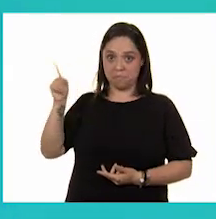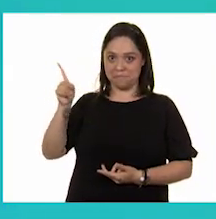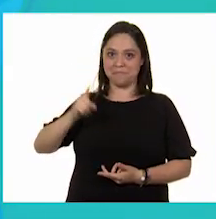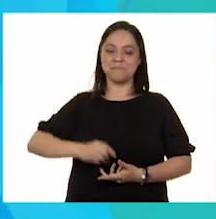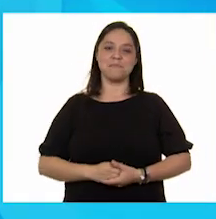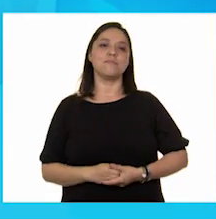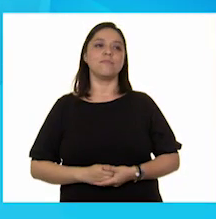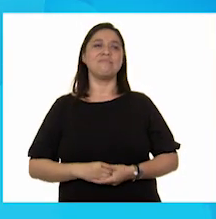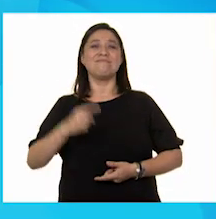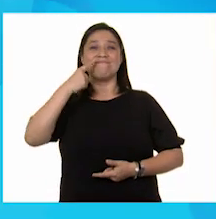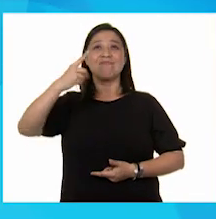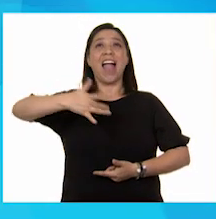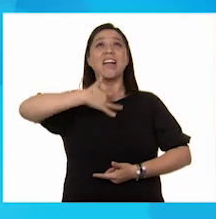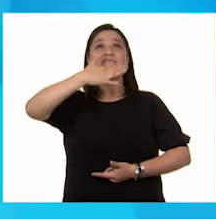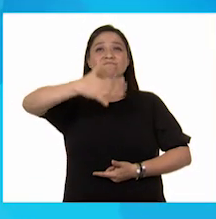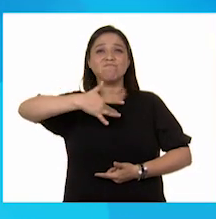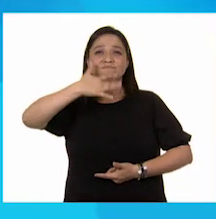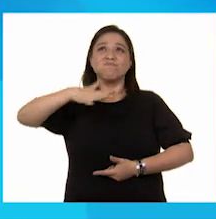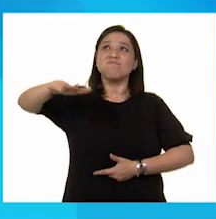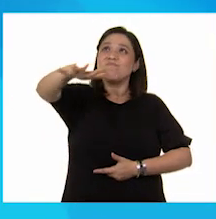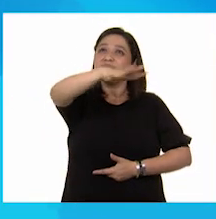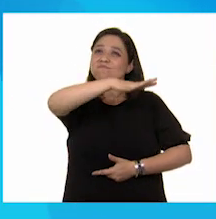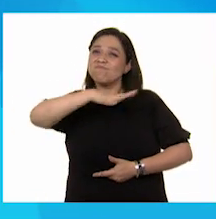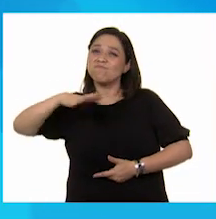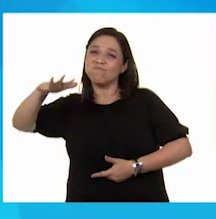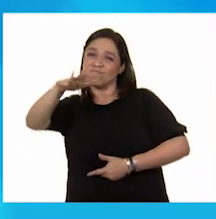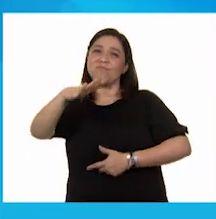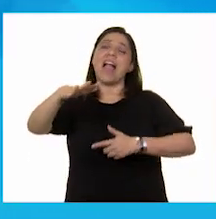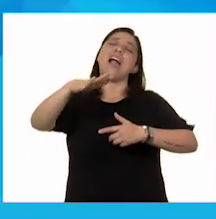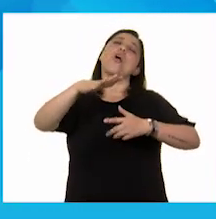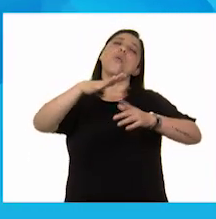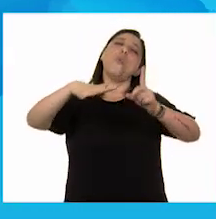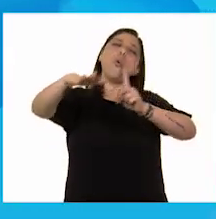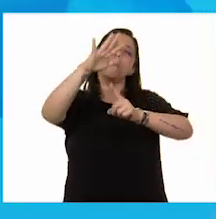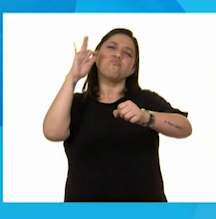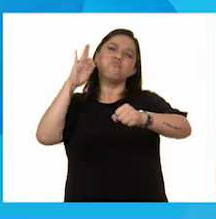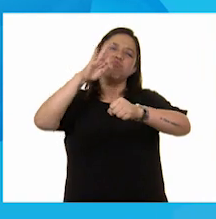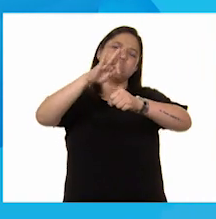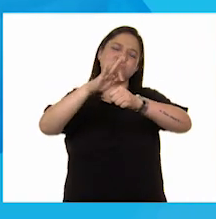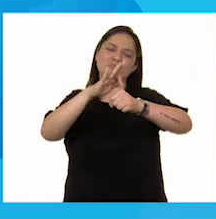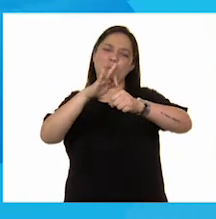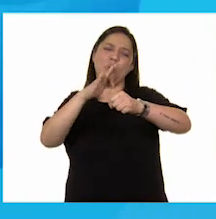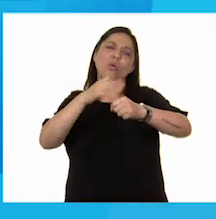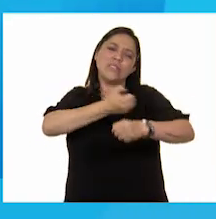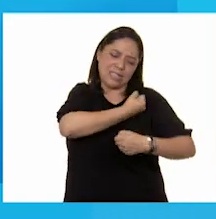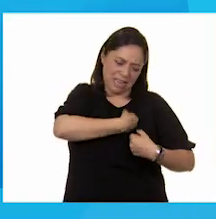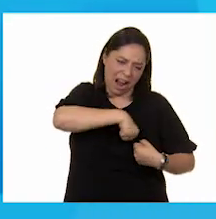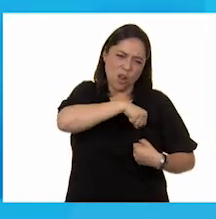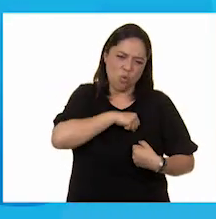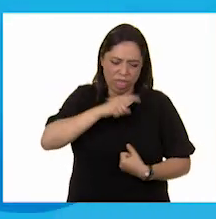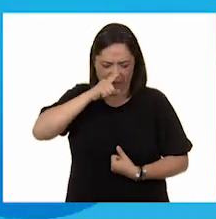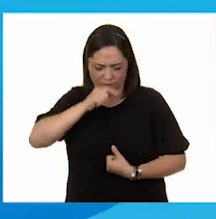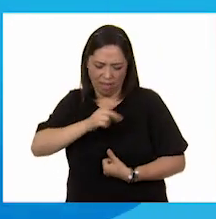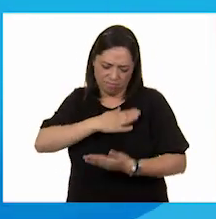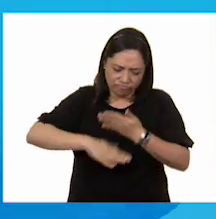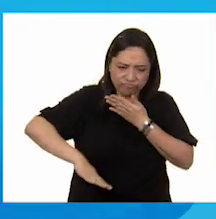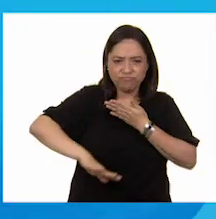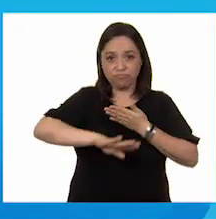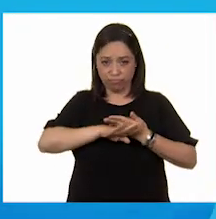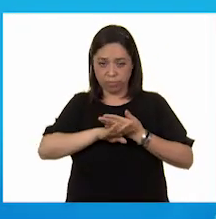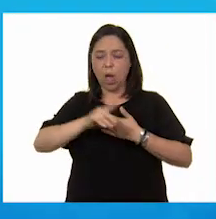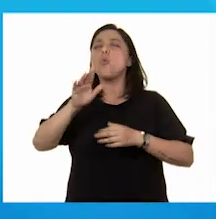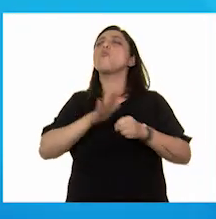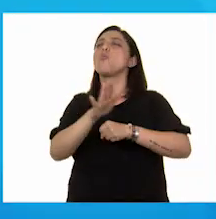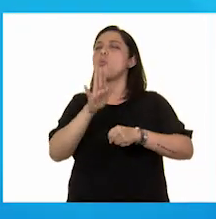La mala calidad del aire afecta al medio ambiente y a nuestra salud. Te compartimos unas recomendaciones para ayudar a